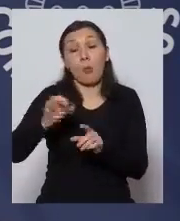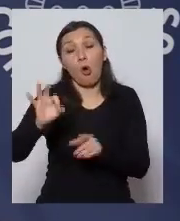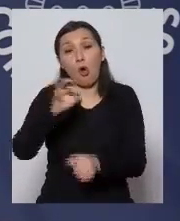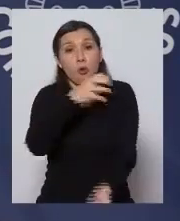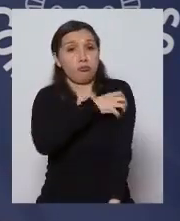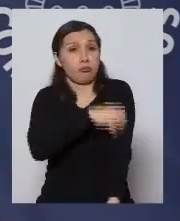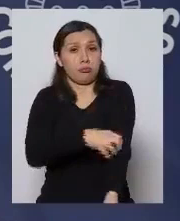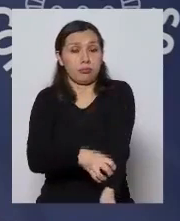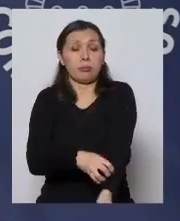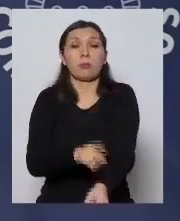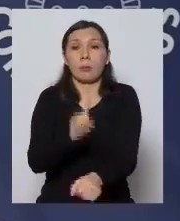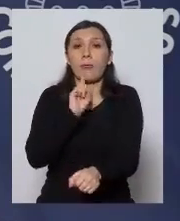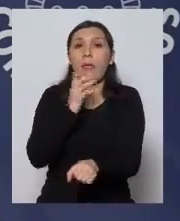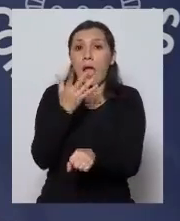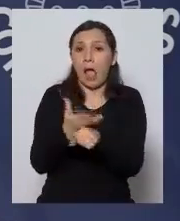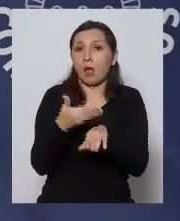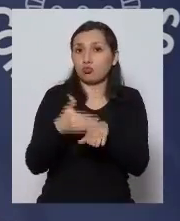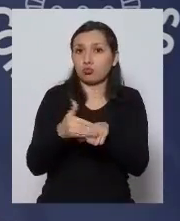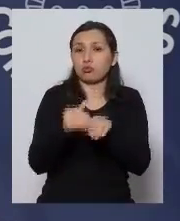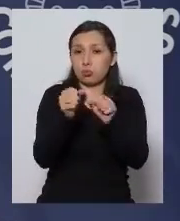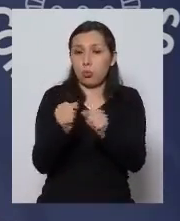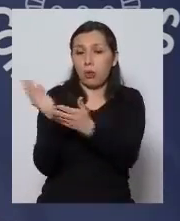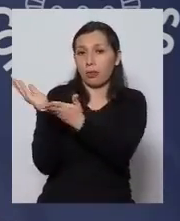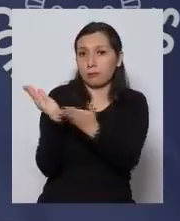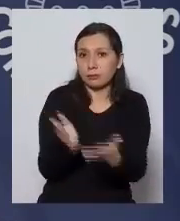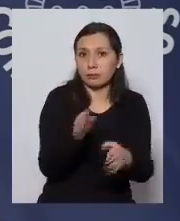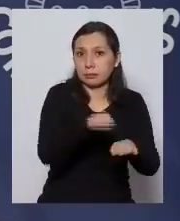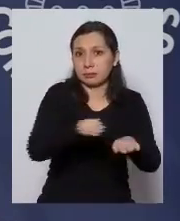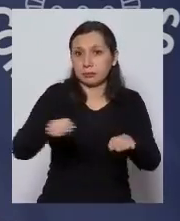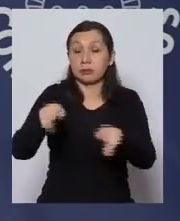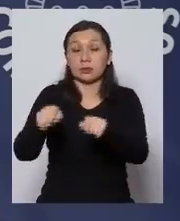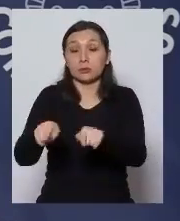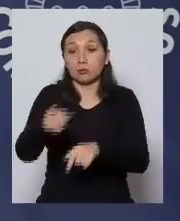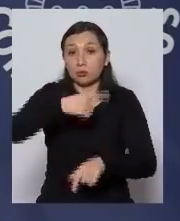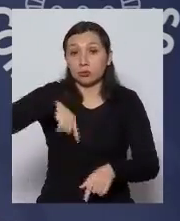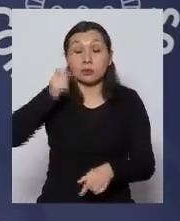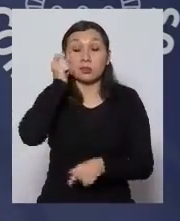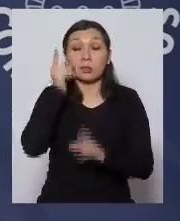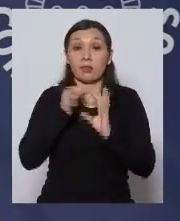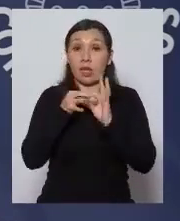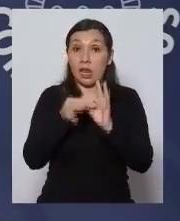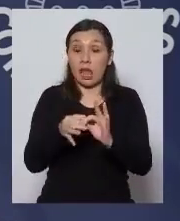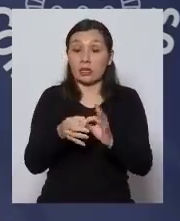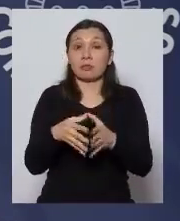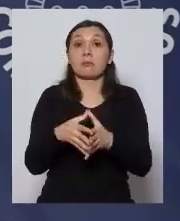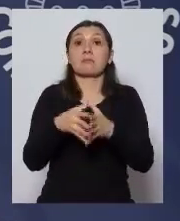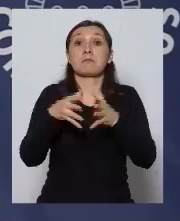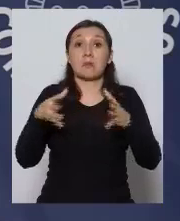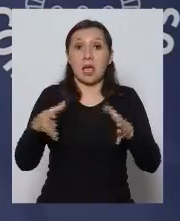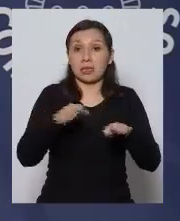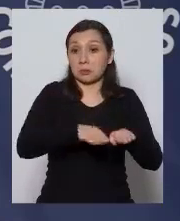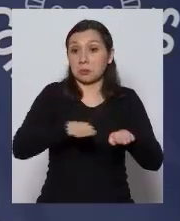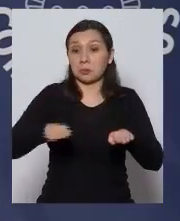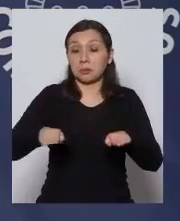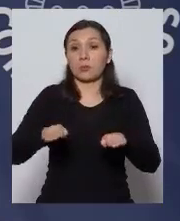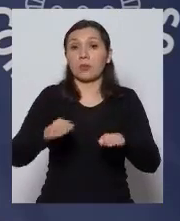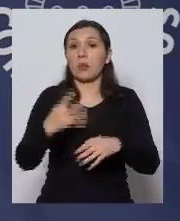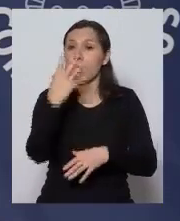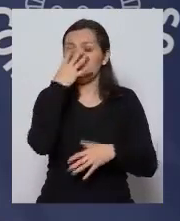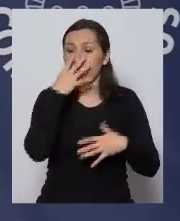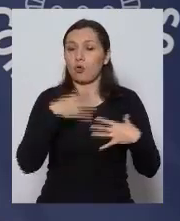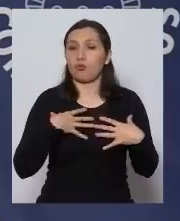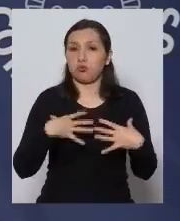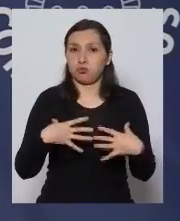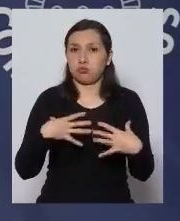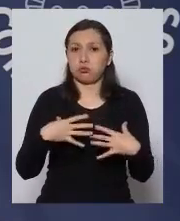región o ciudad donde haya capacidad para atenderlo como sabemos que gracias al crecimiento de nuestros respiradores